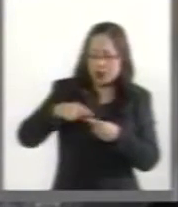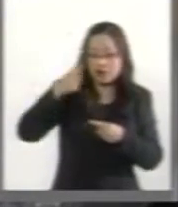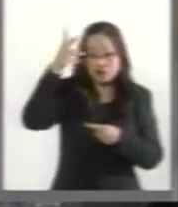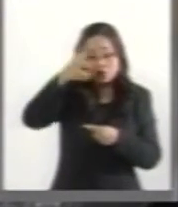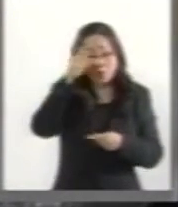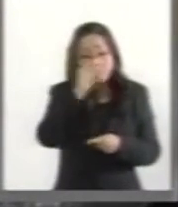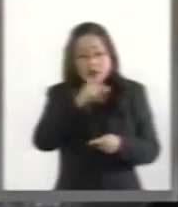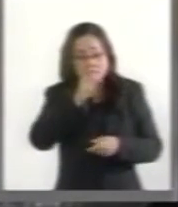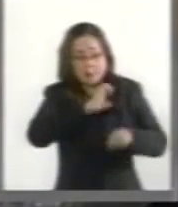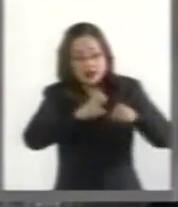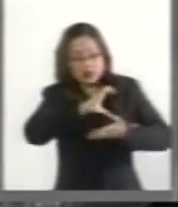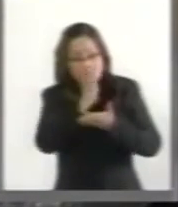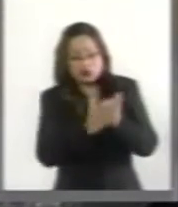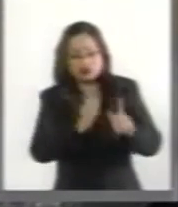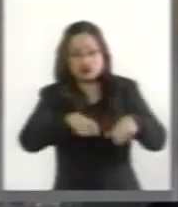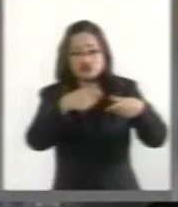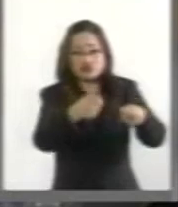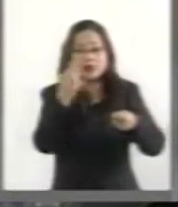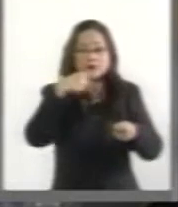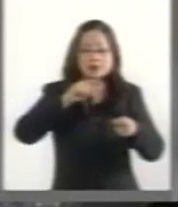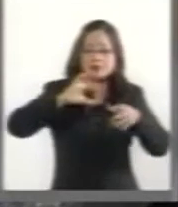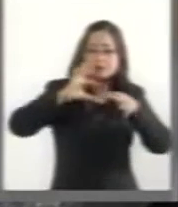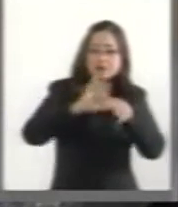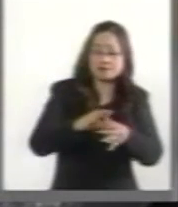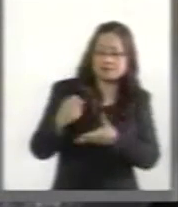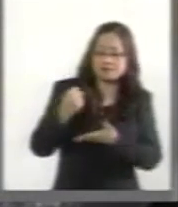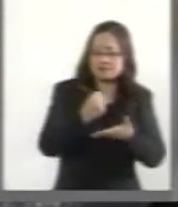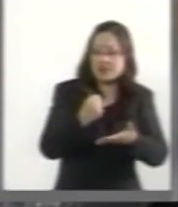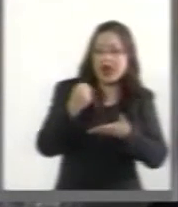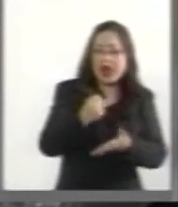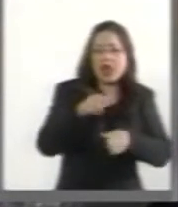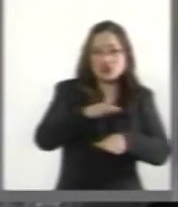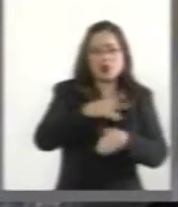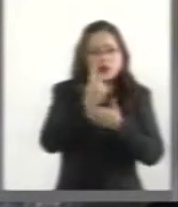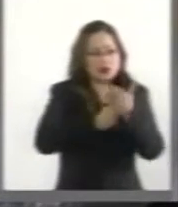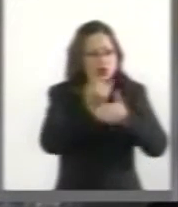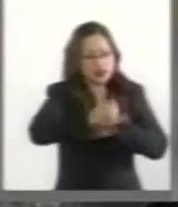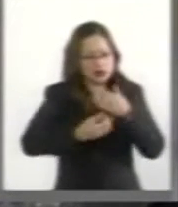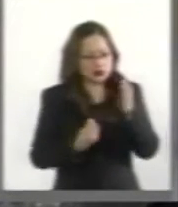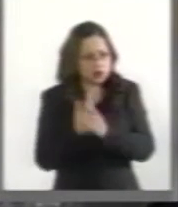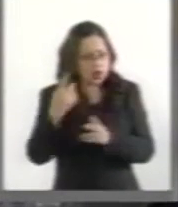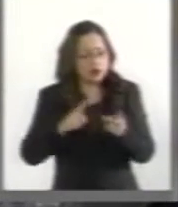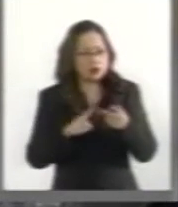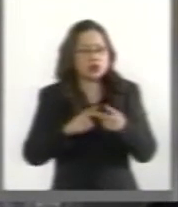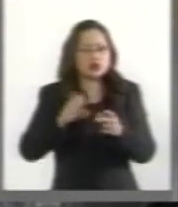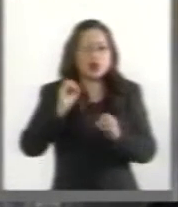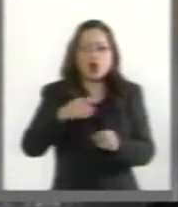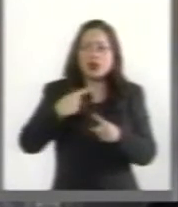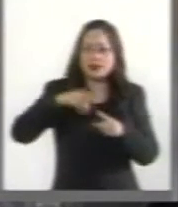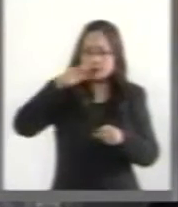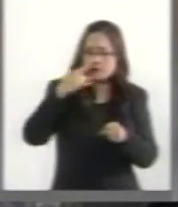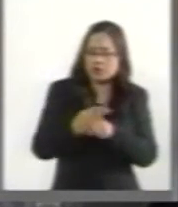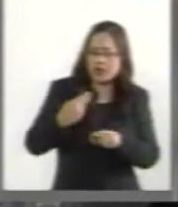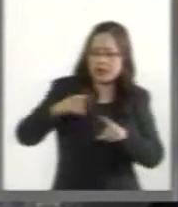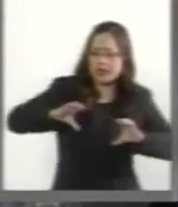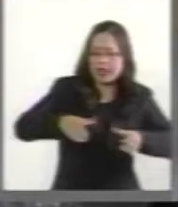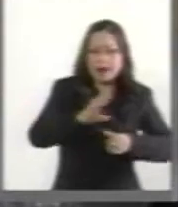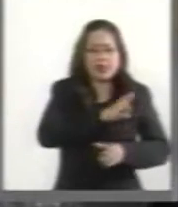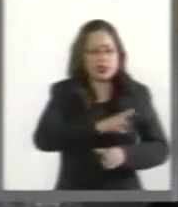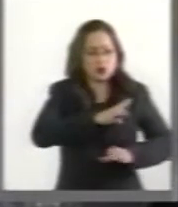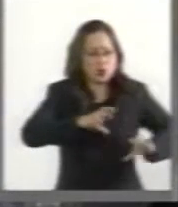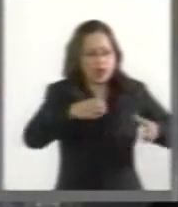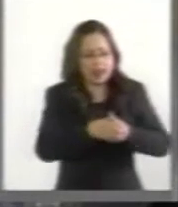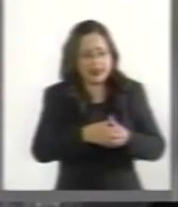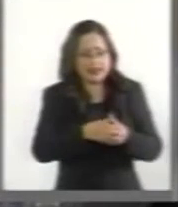reservados específicamente para cubrir el financiamiento de los proyectos y manejados directamente por particulares a